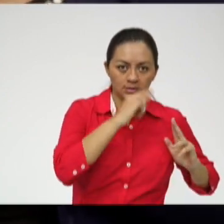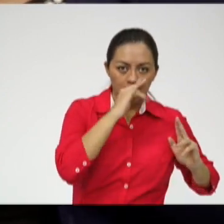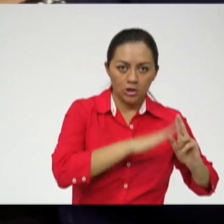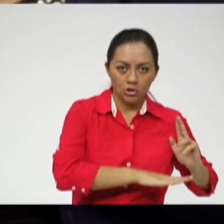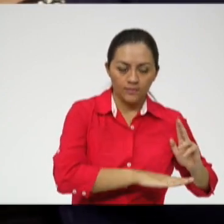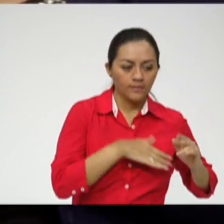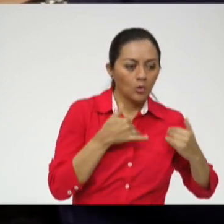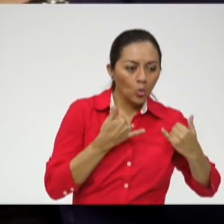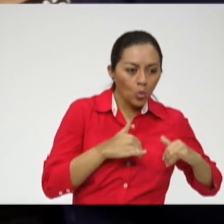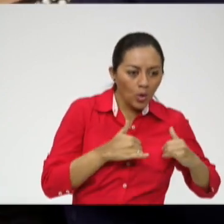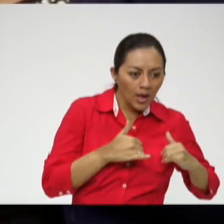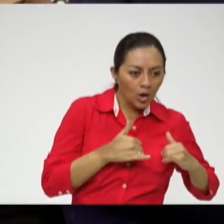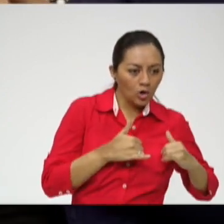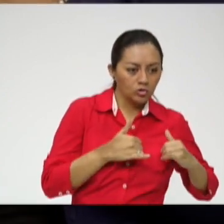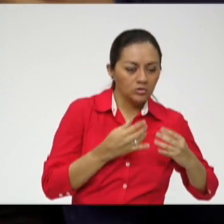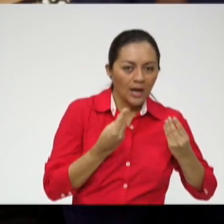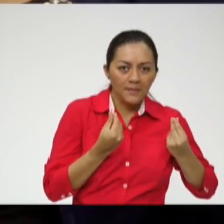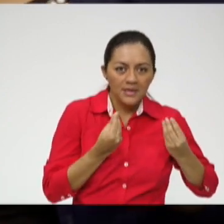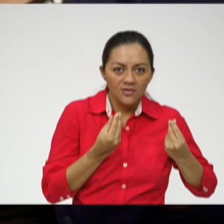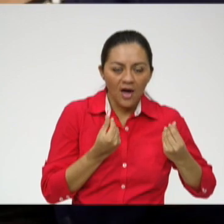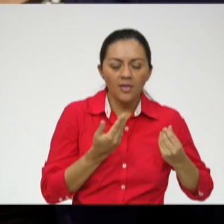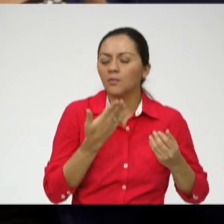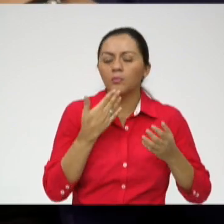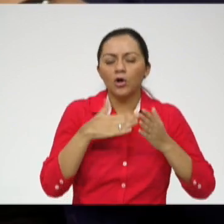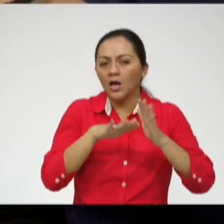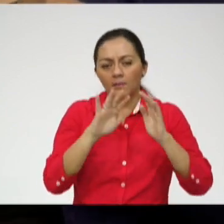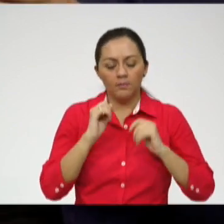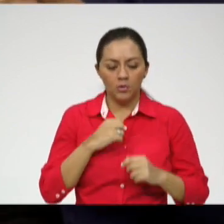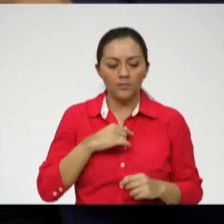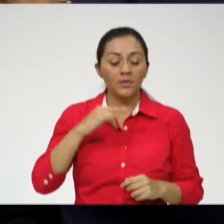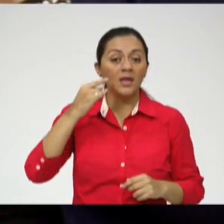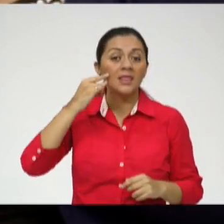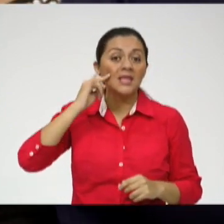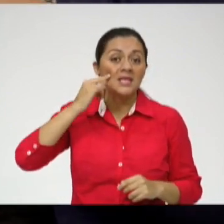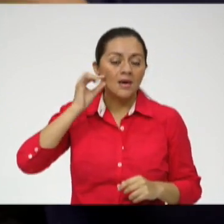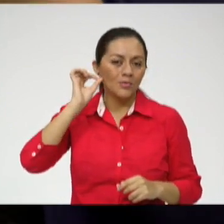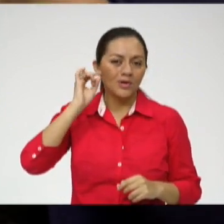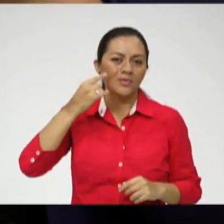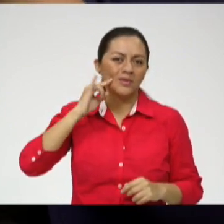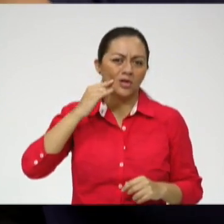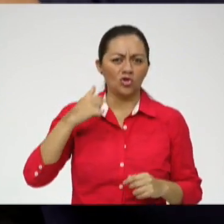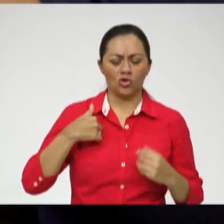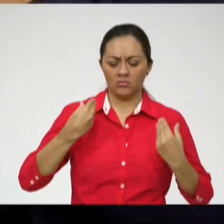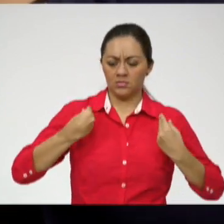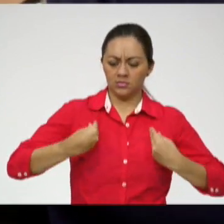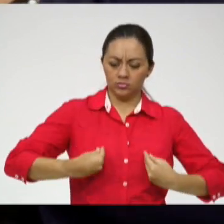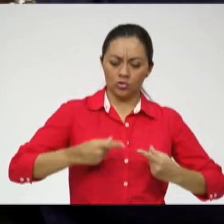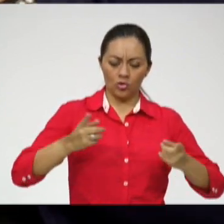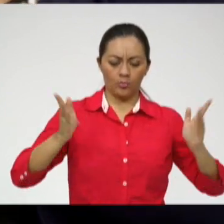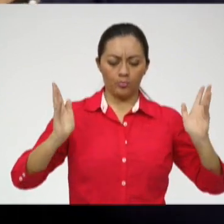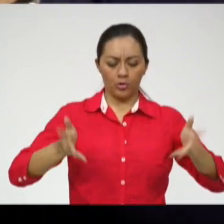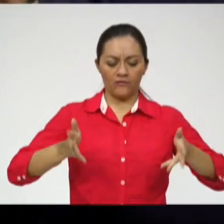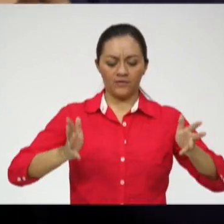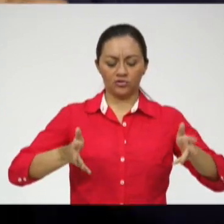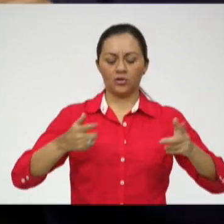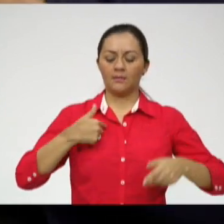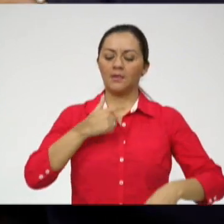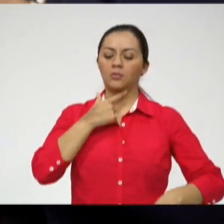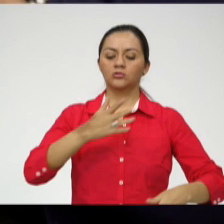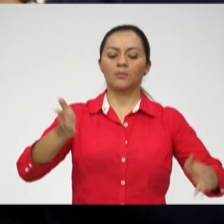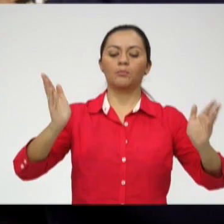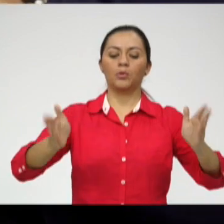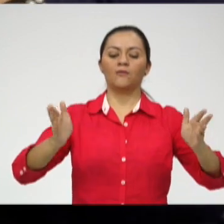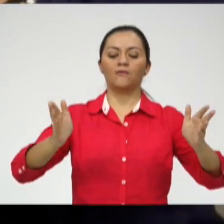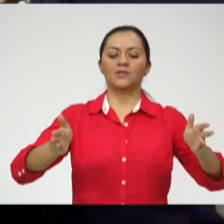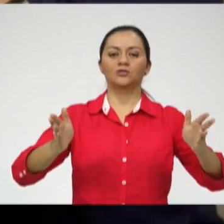tener juegos especiales. Podemos ver en una niña que dice, yo me he visto hoy de profesora y me gusta enseñarles a